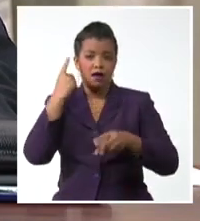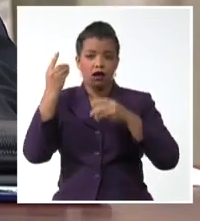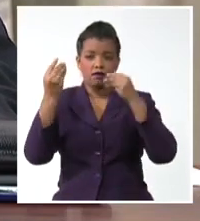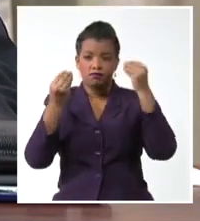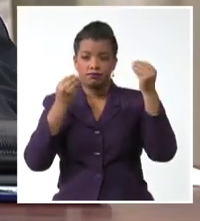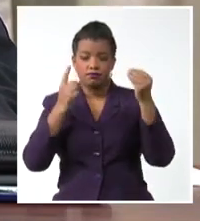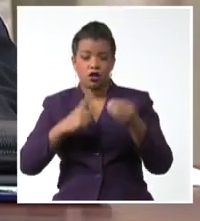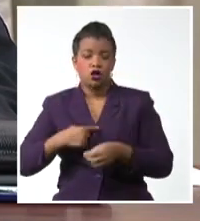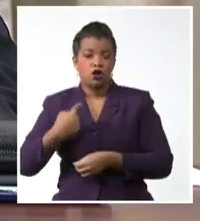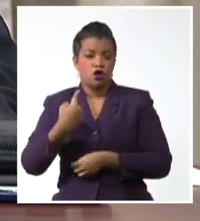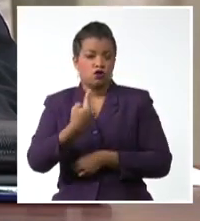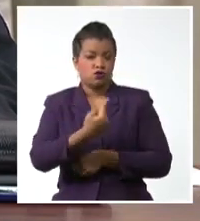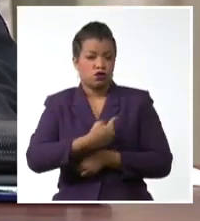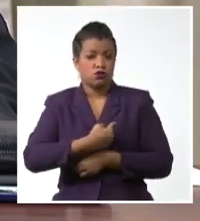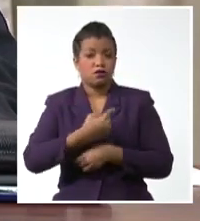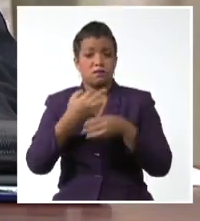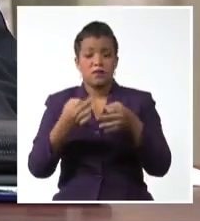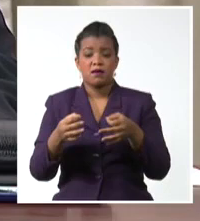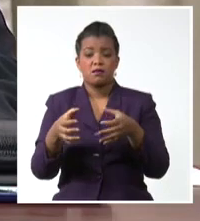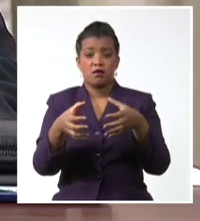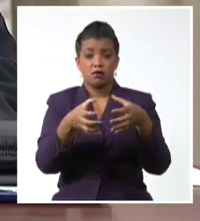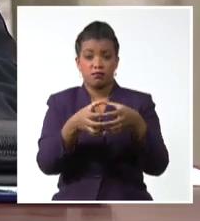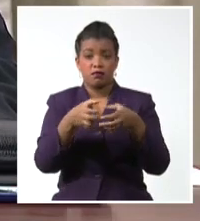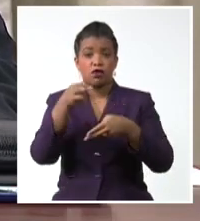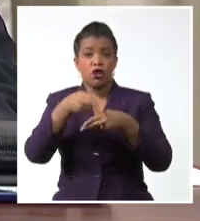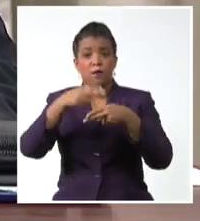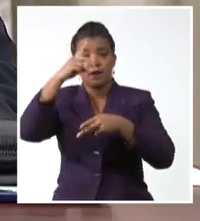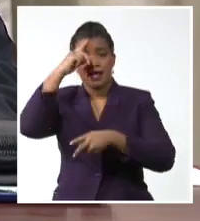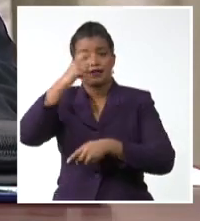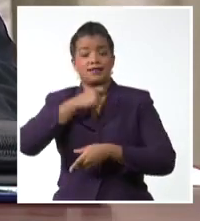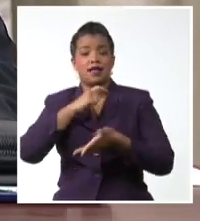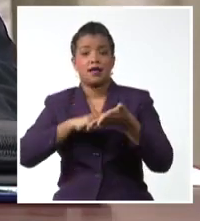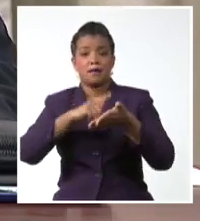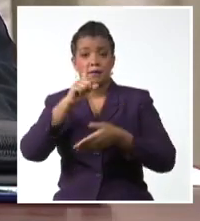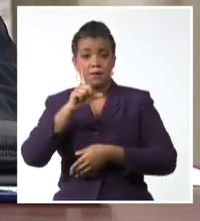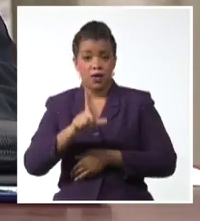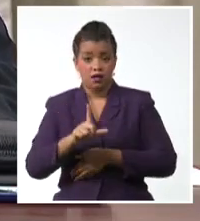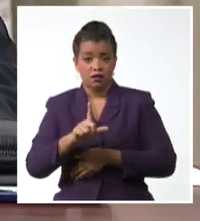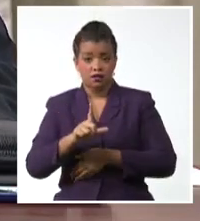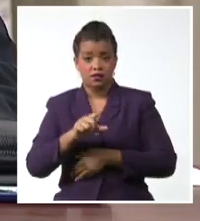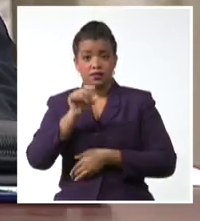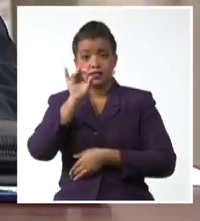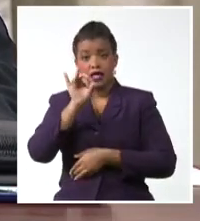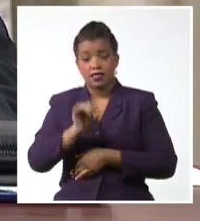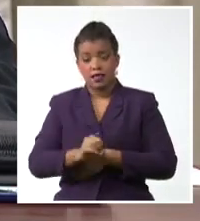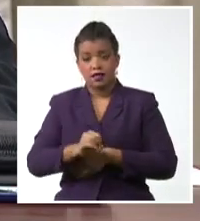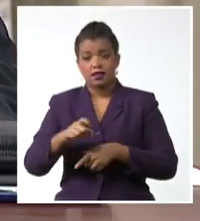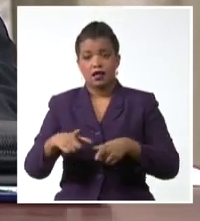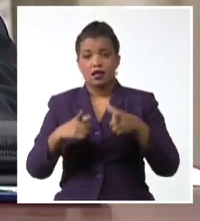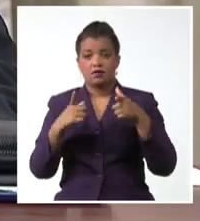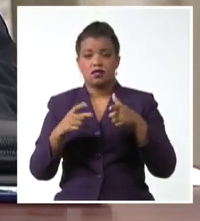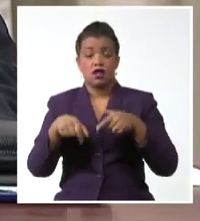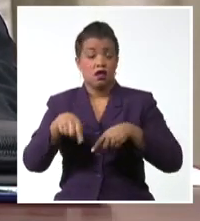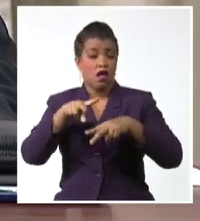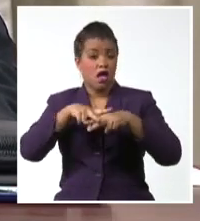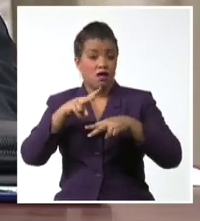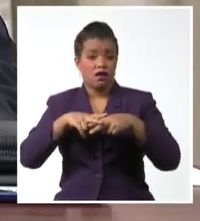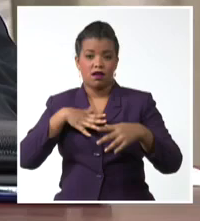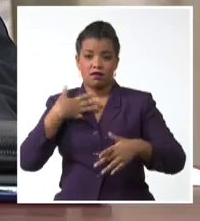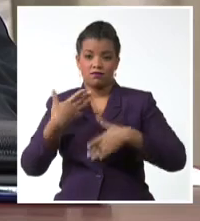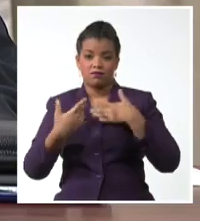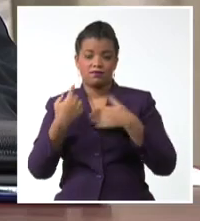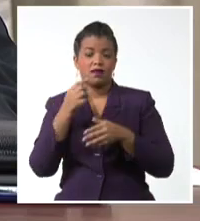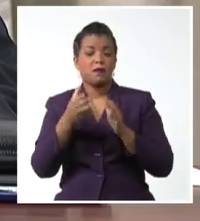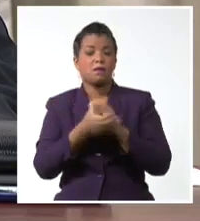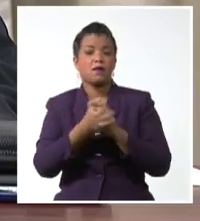entrañable CEPAL cuyos 70 aniversarios celebramos en La Habana en mayo de 2018 cuando